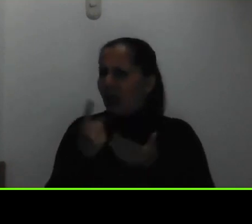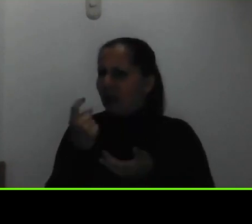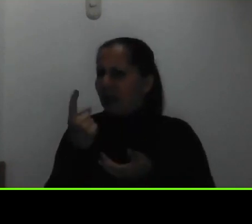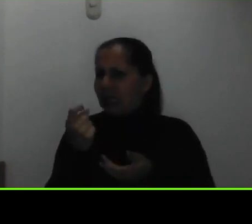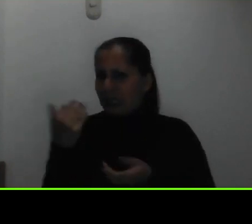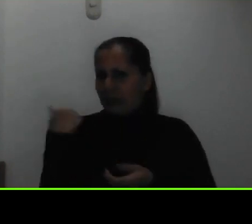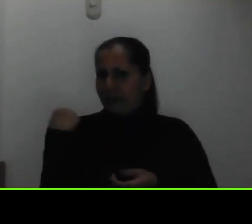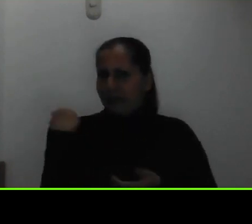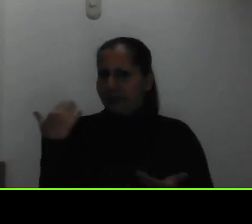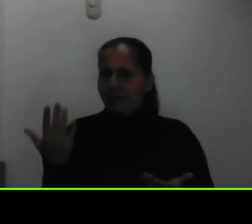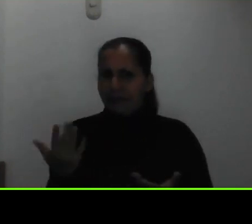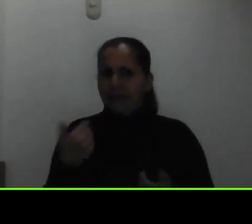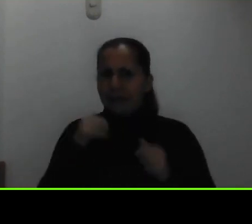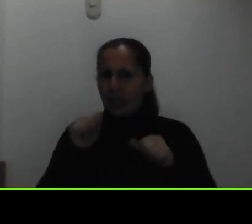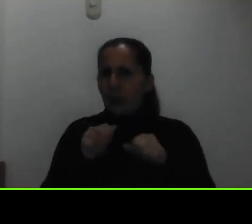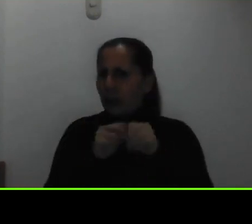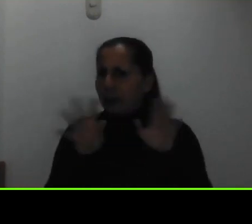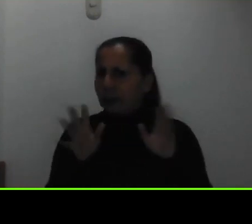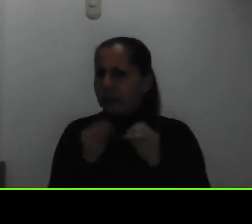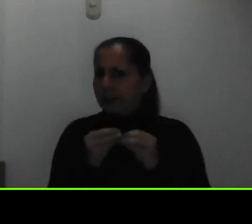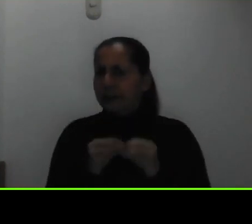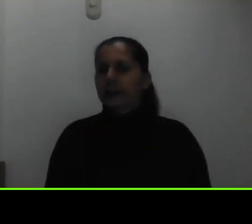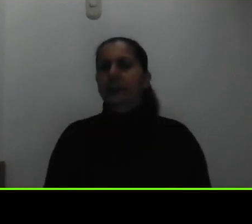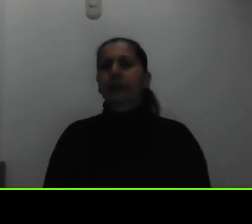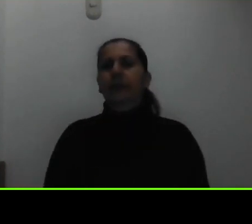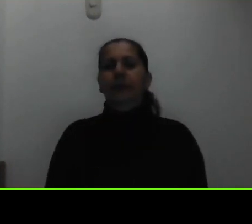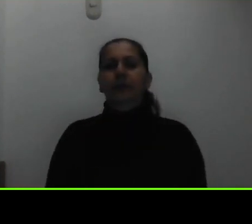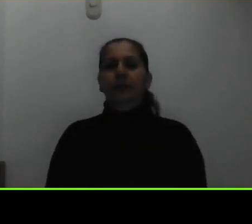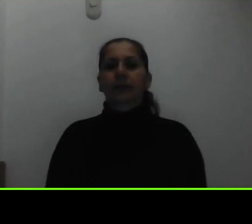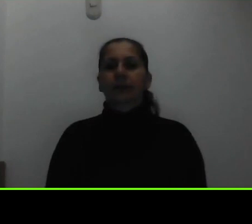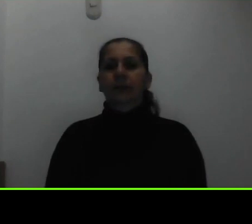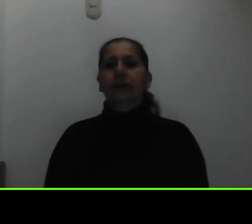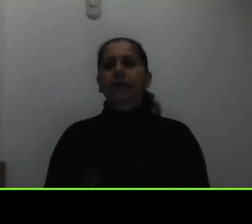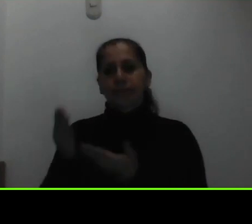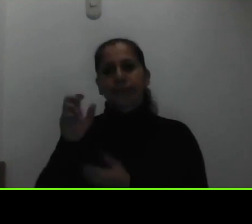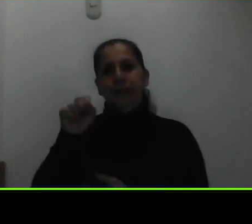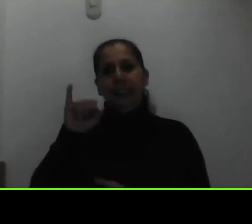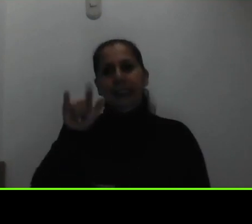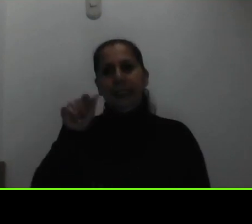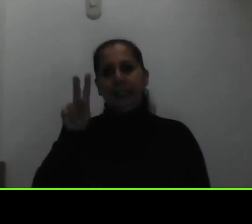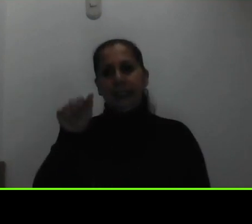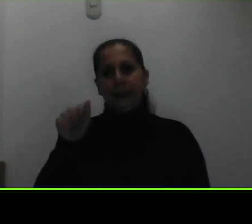indican para poder ampliar le doy el pase a Silvia